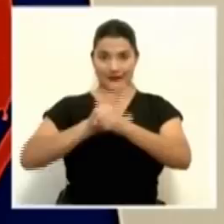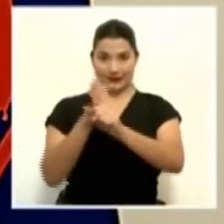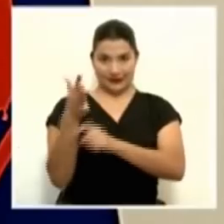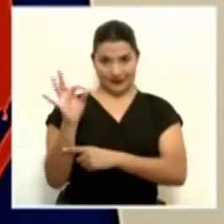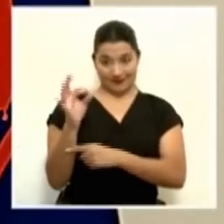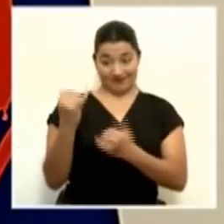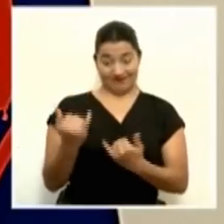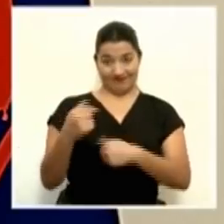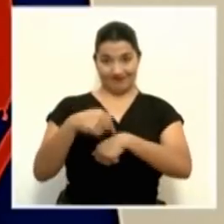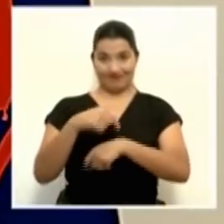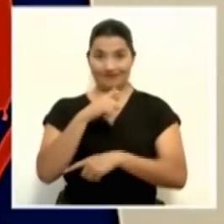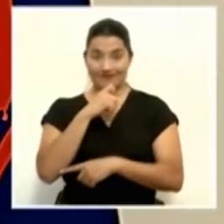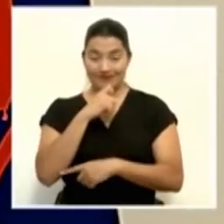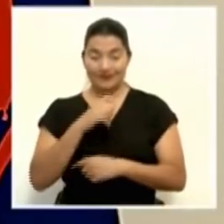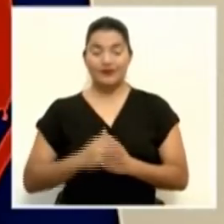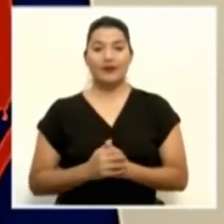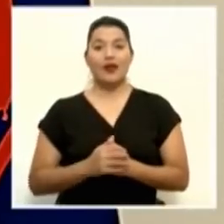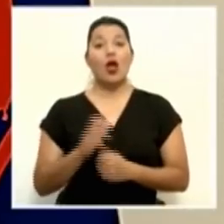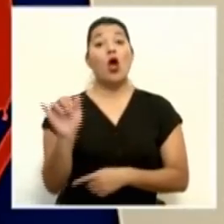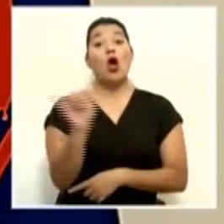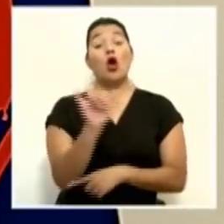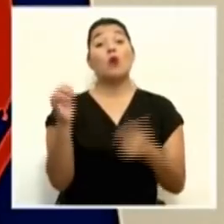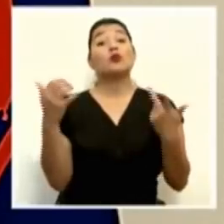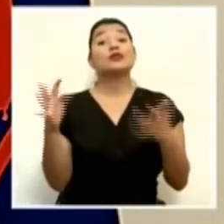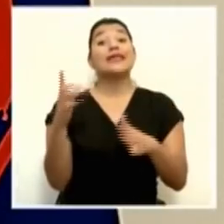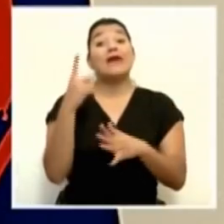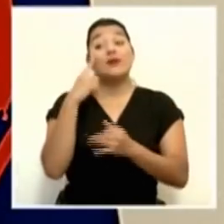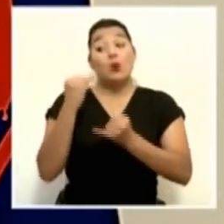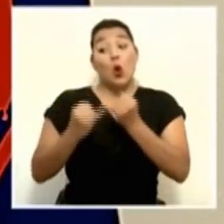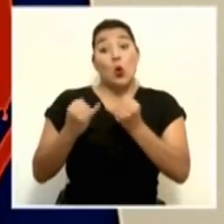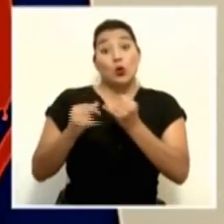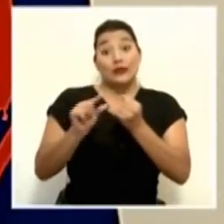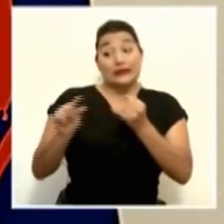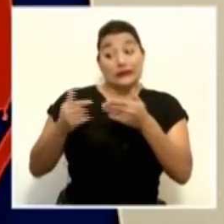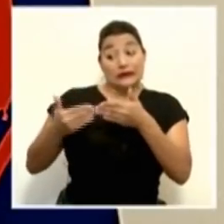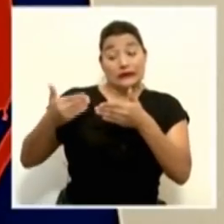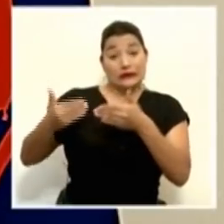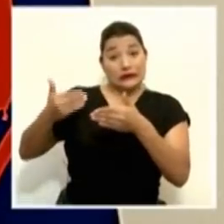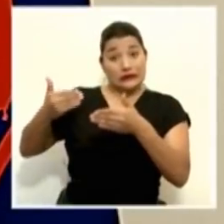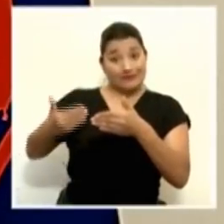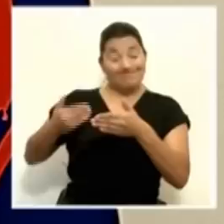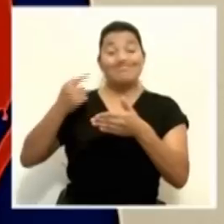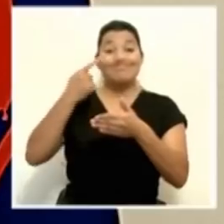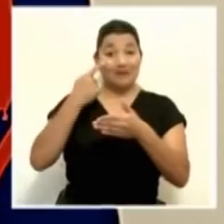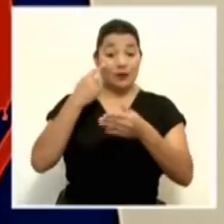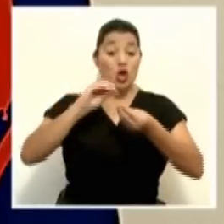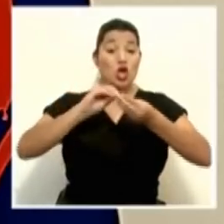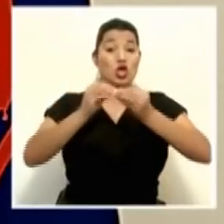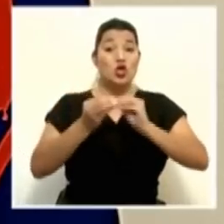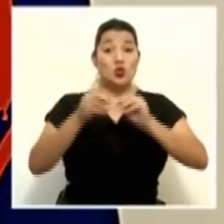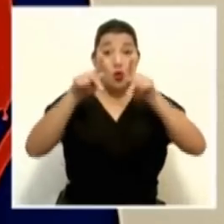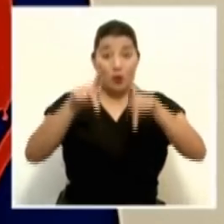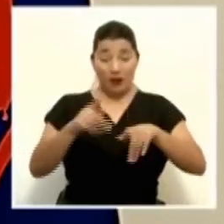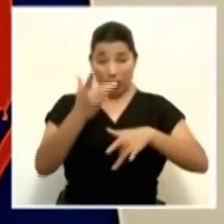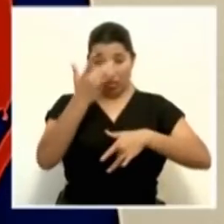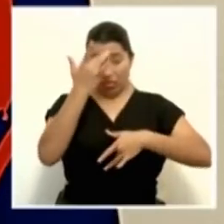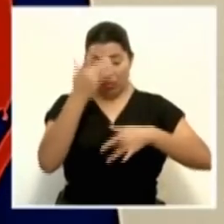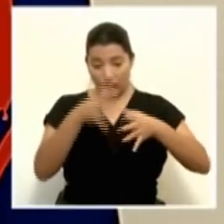Como hemos visto en las últimas semanas, el número de casos ha ido en aumento semanalmente.